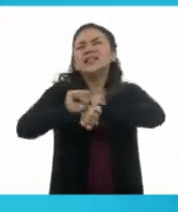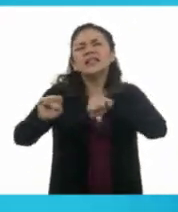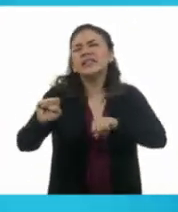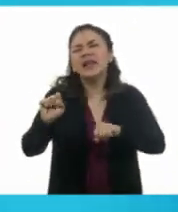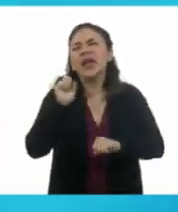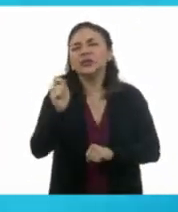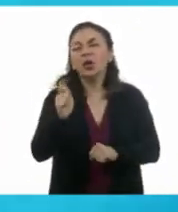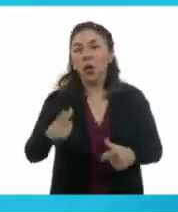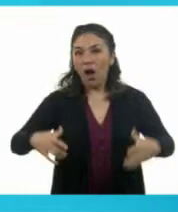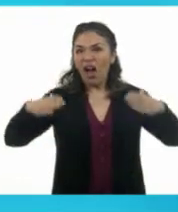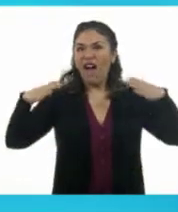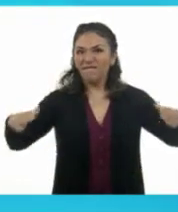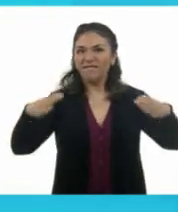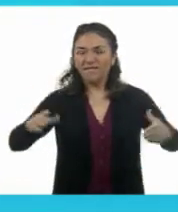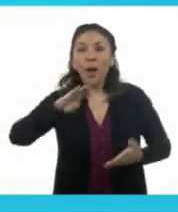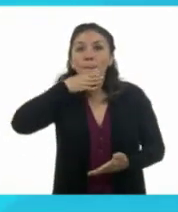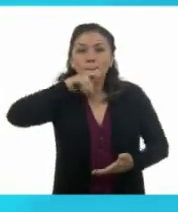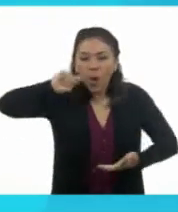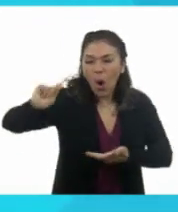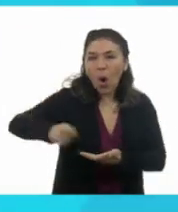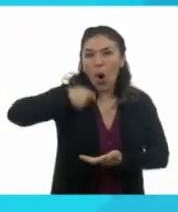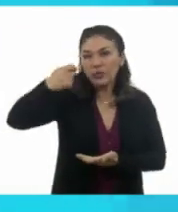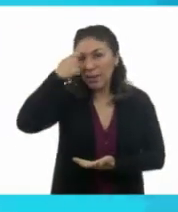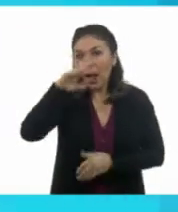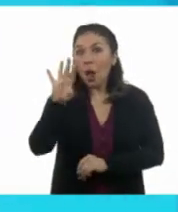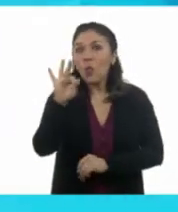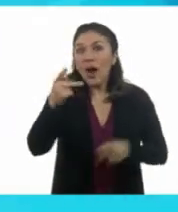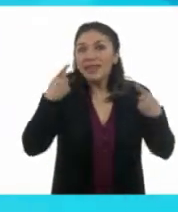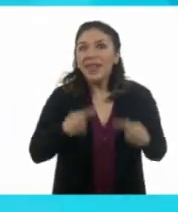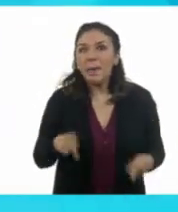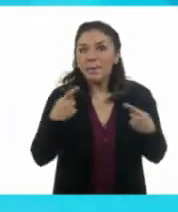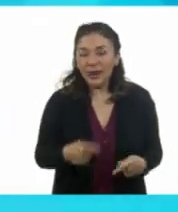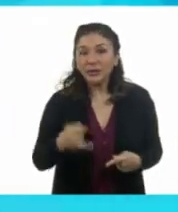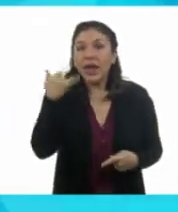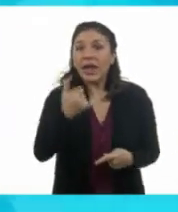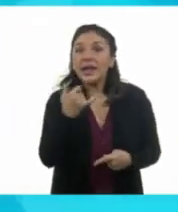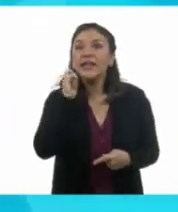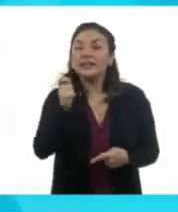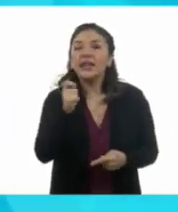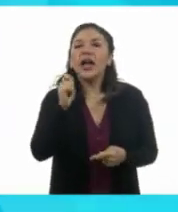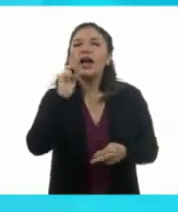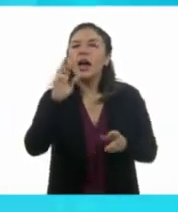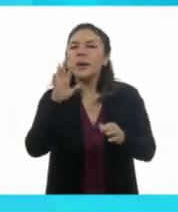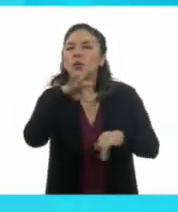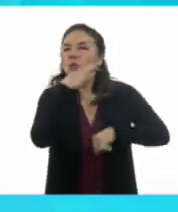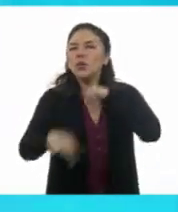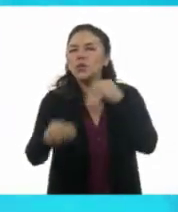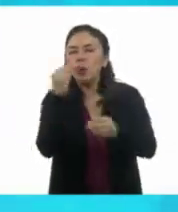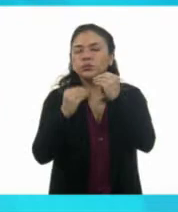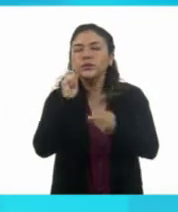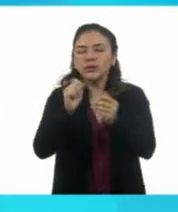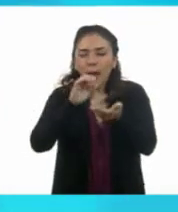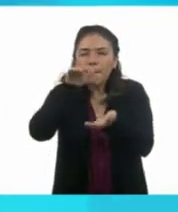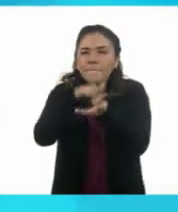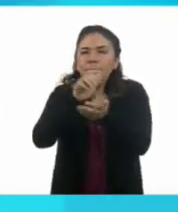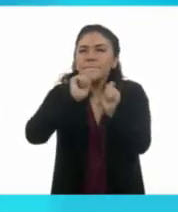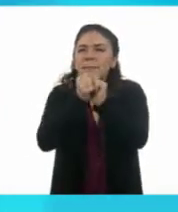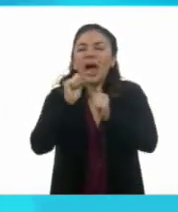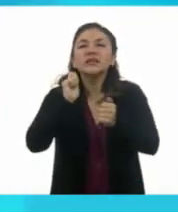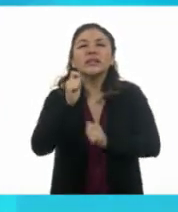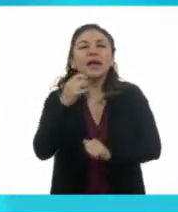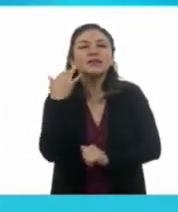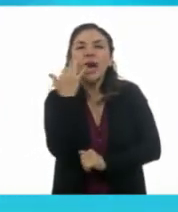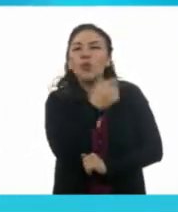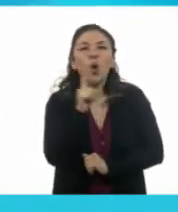Una olla de pozole para 40 personas. Y de postre, hojaldre de guayaba. ¡Qué rico! ¡Qué